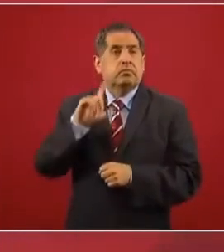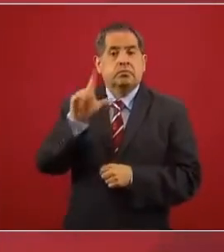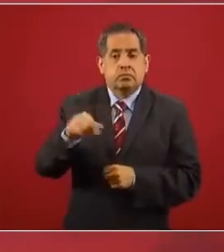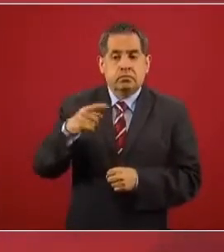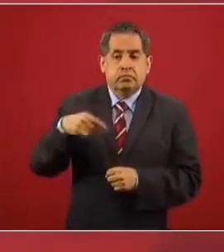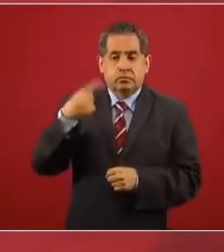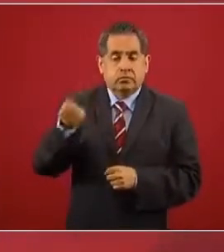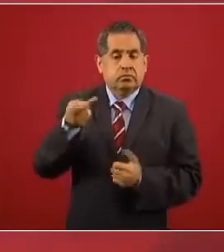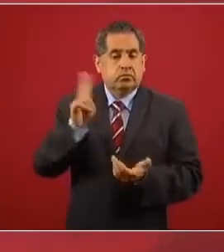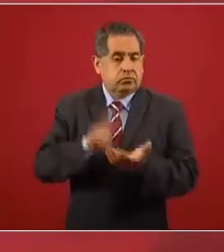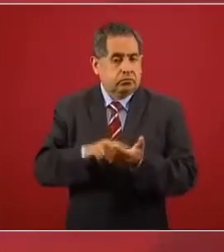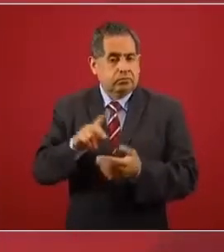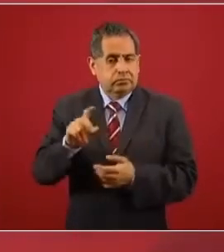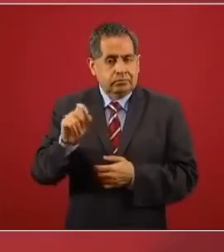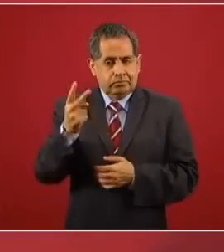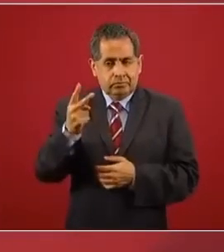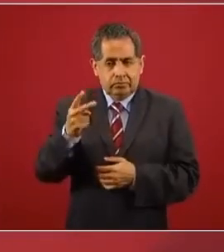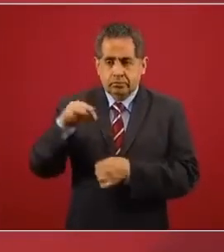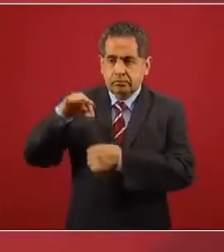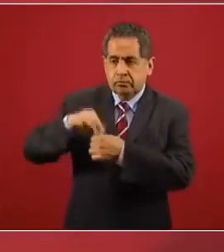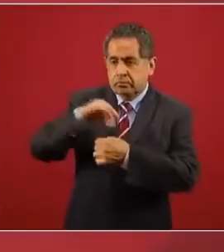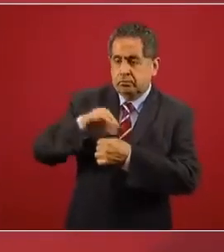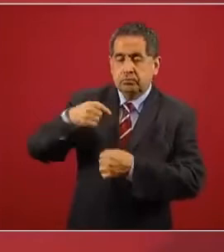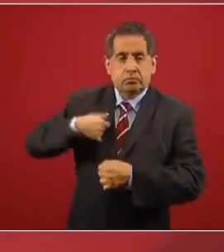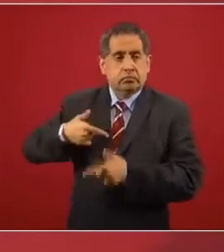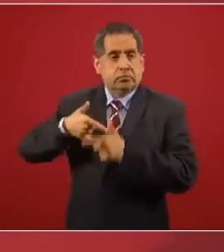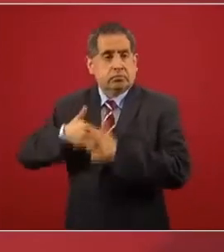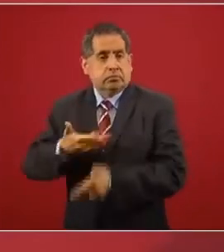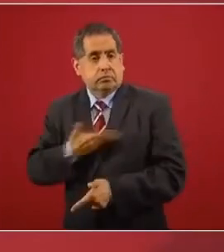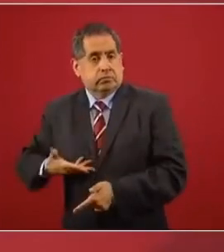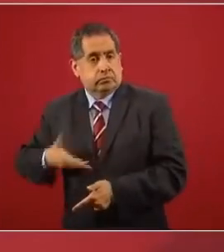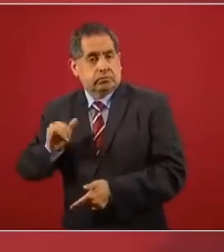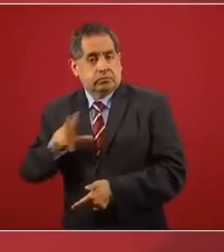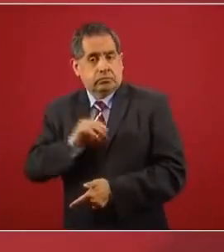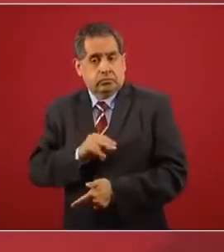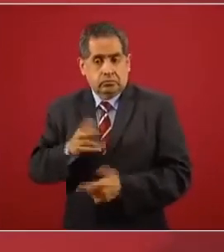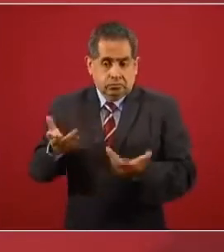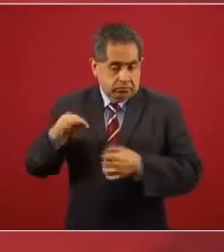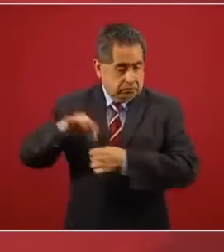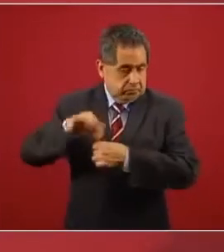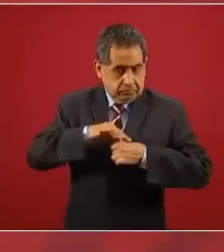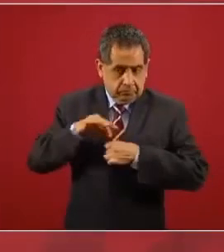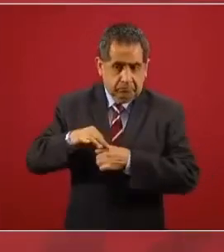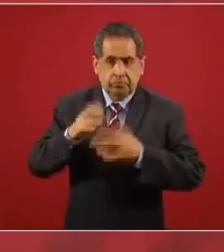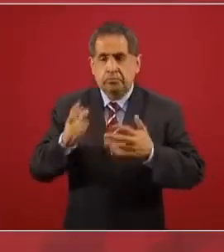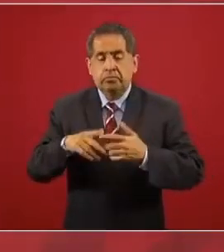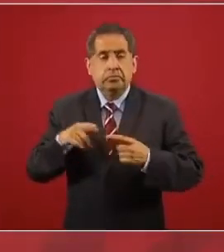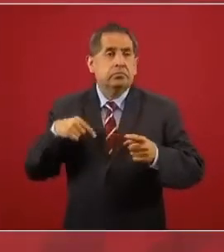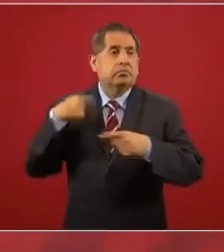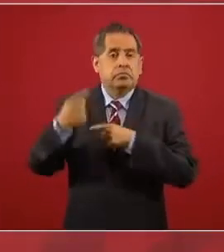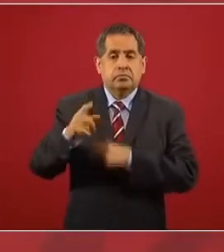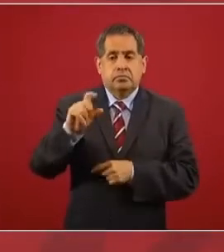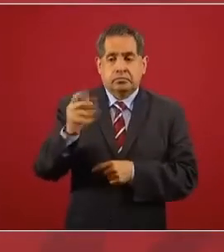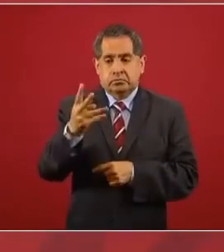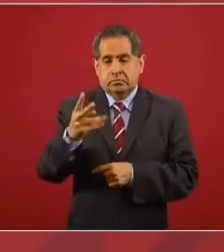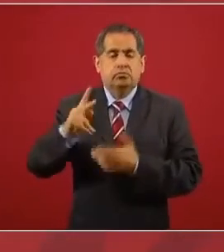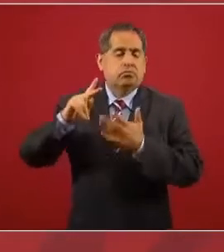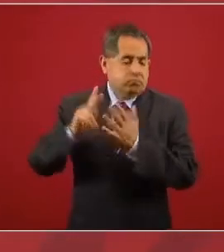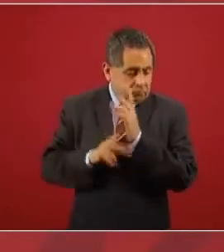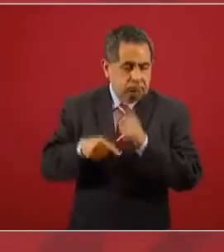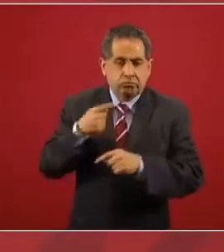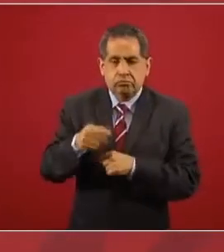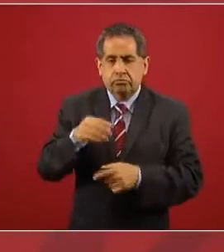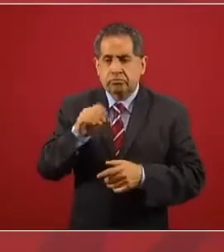viene la revocación del mandato y en el 24 también. Muy bien,